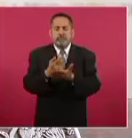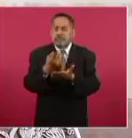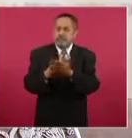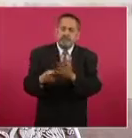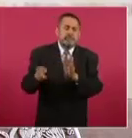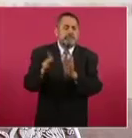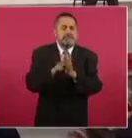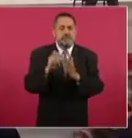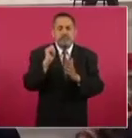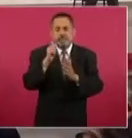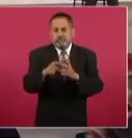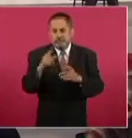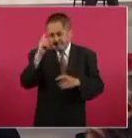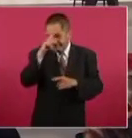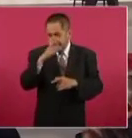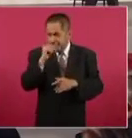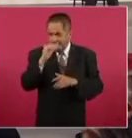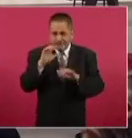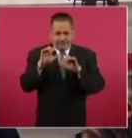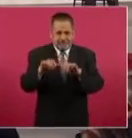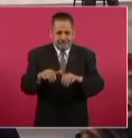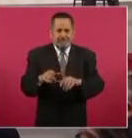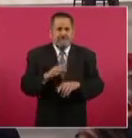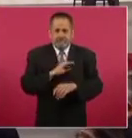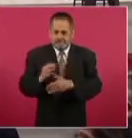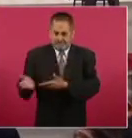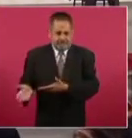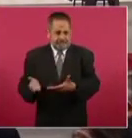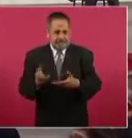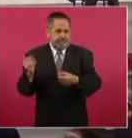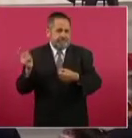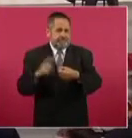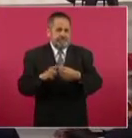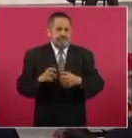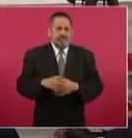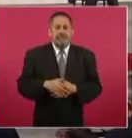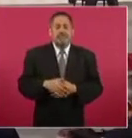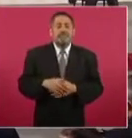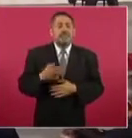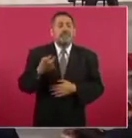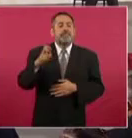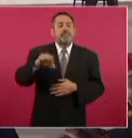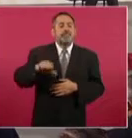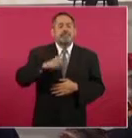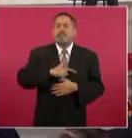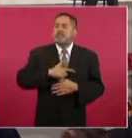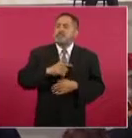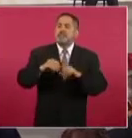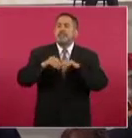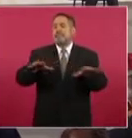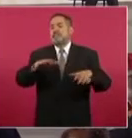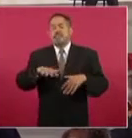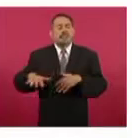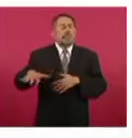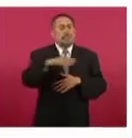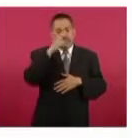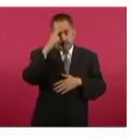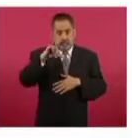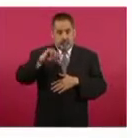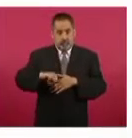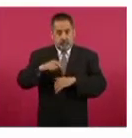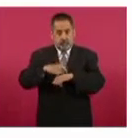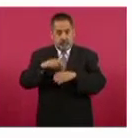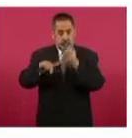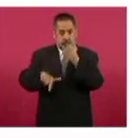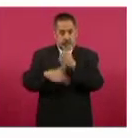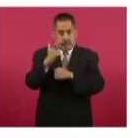históricamente de difícil cobertura. Por eso nos da gusto informarle al pueblo de México, señor presidente, que el día de hoy a las 12